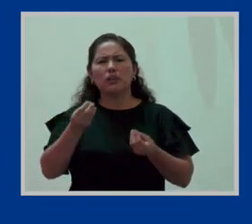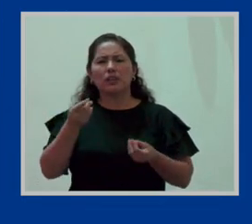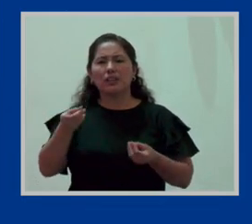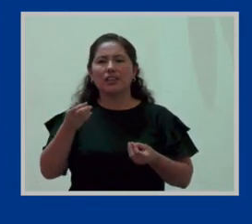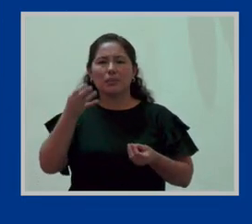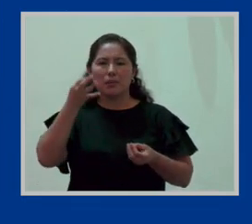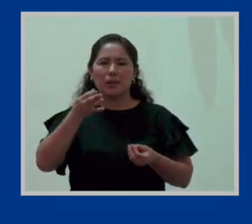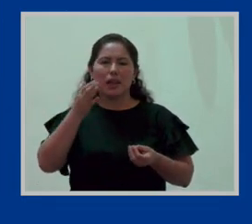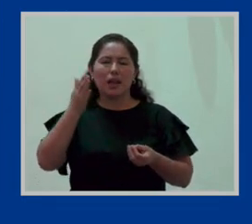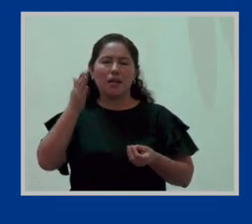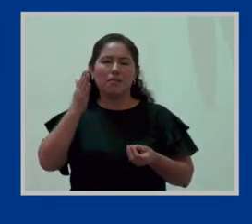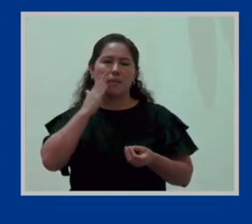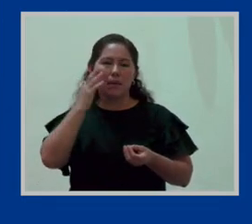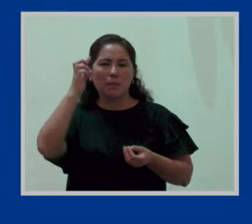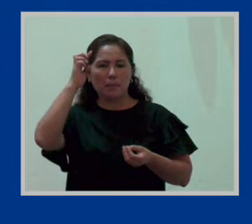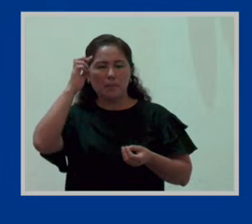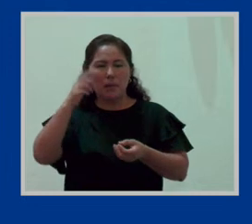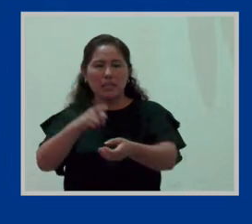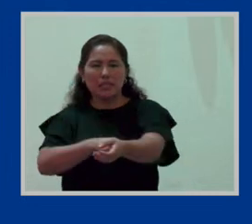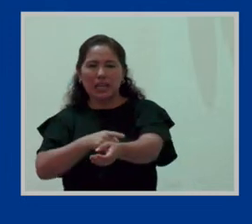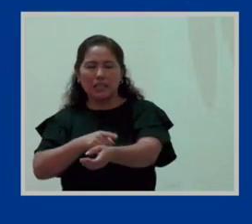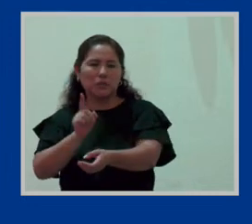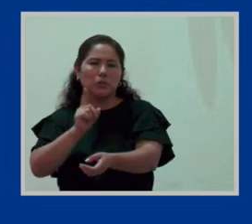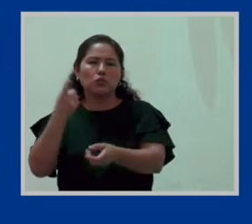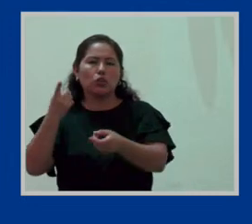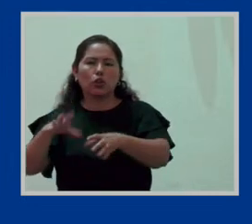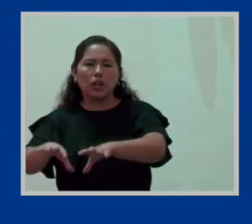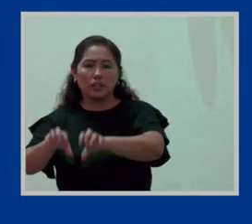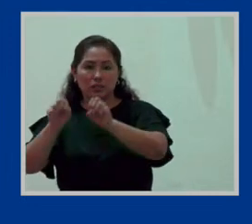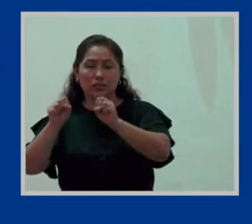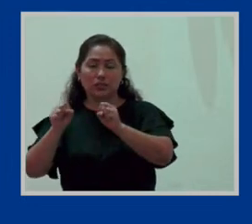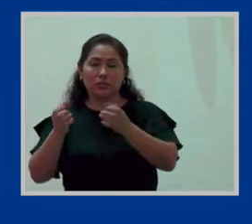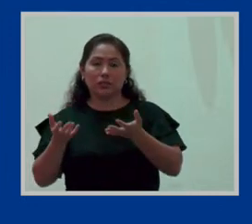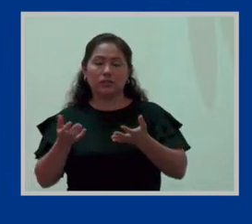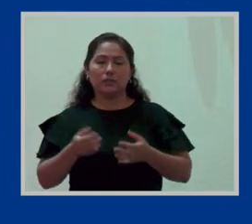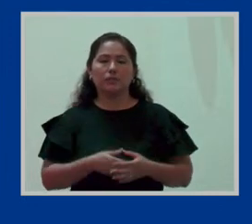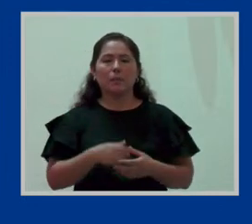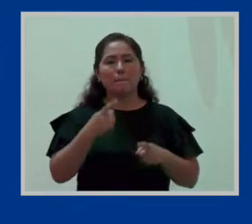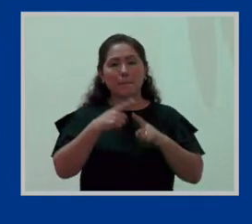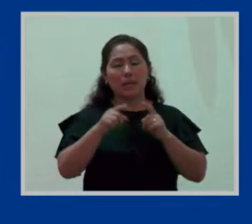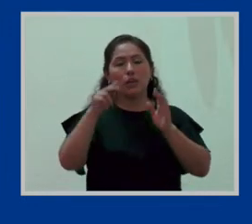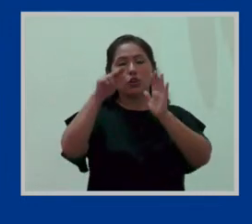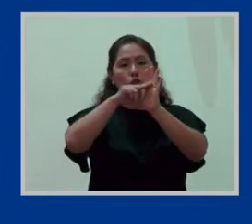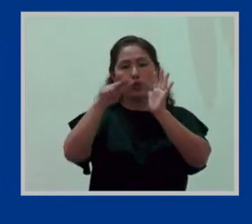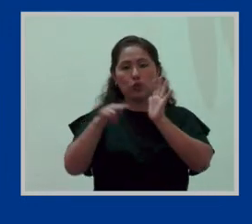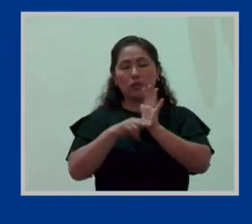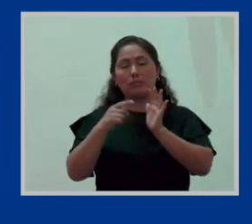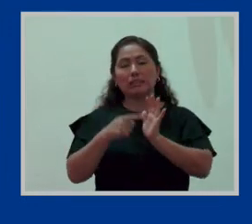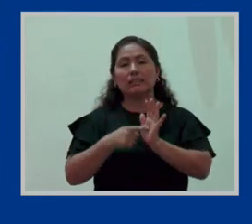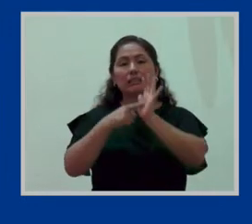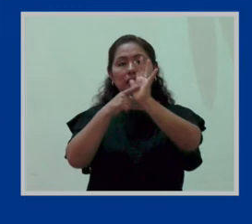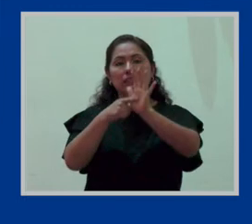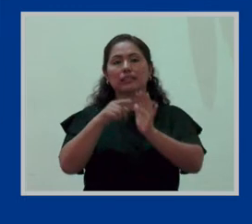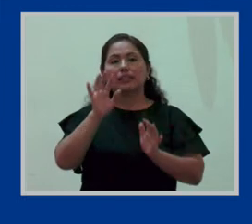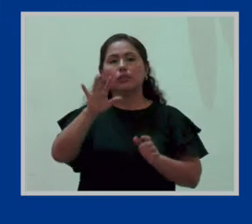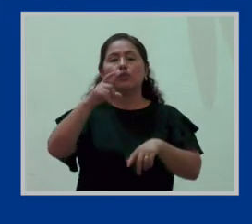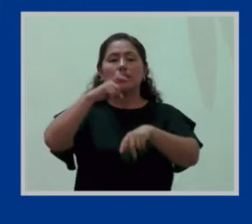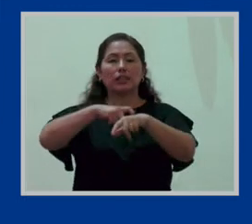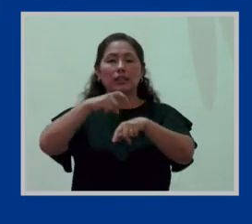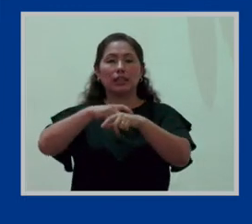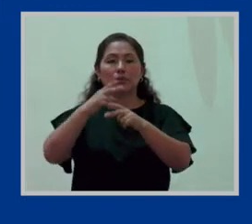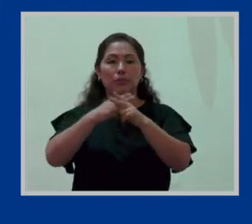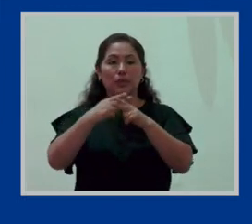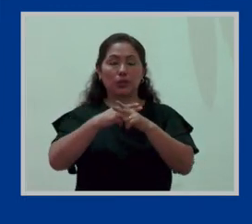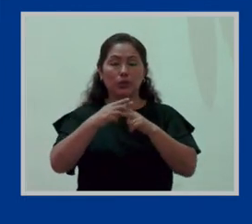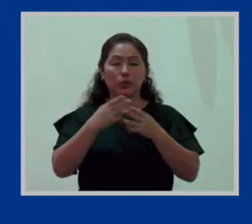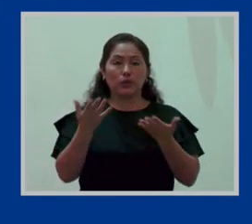¿no? En el permiso por maternidad. Pero ciertamente, nuestra norma señala que el plazo o el periodo,